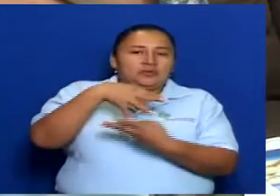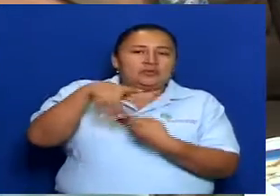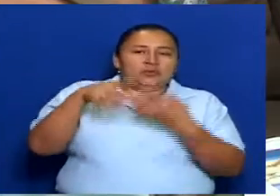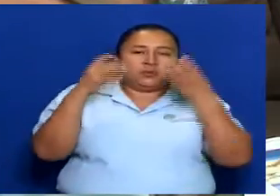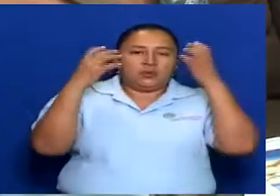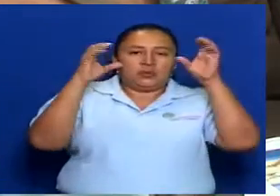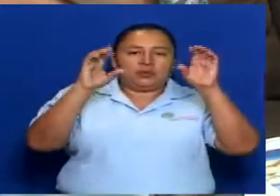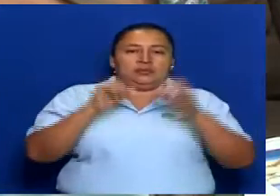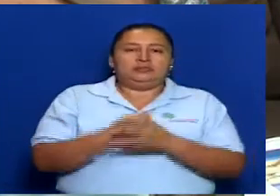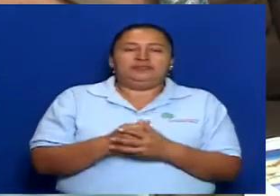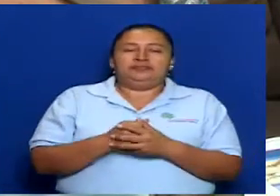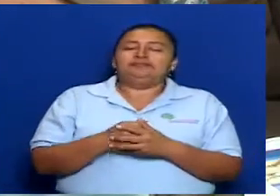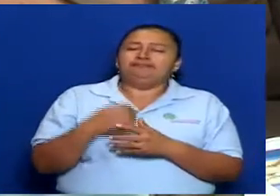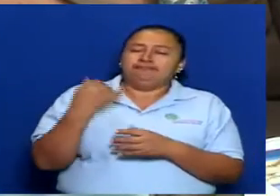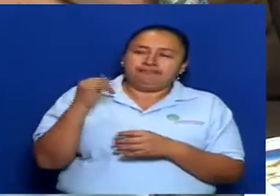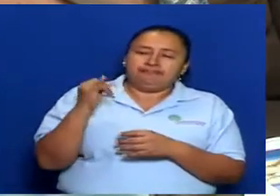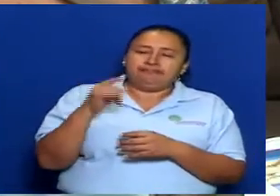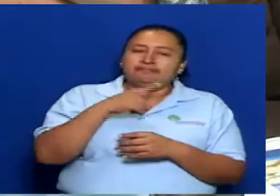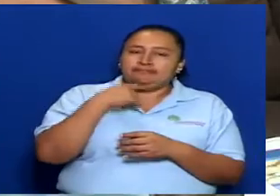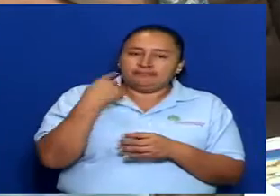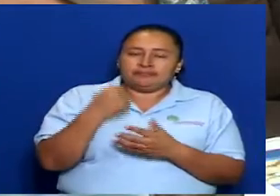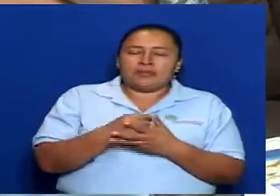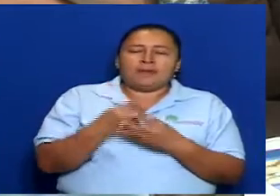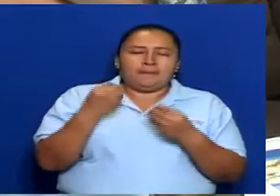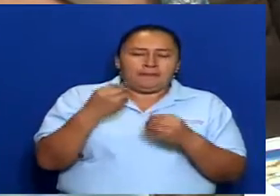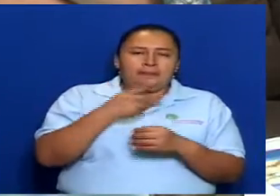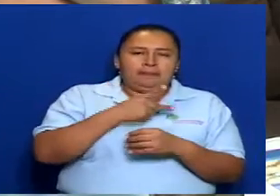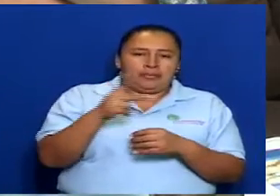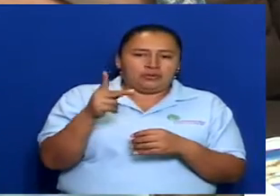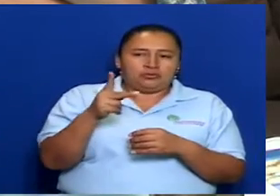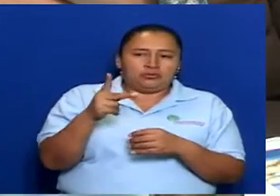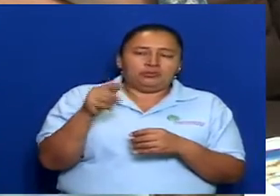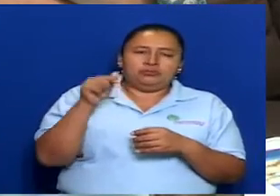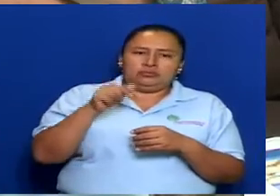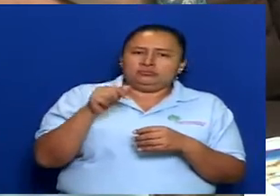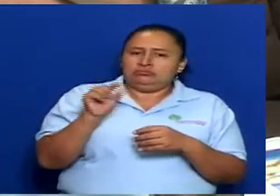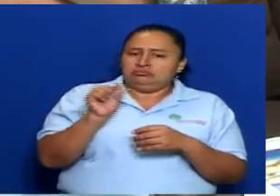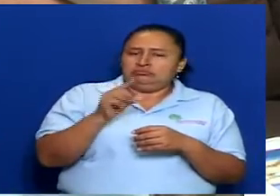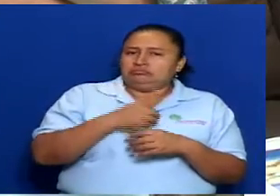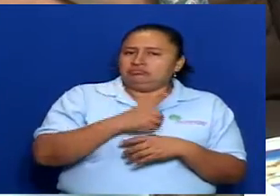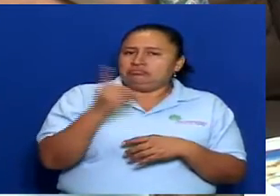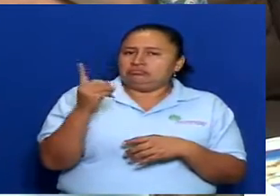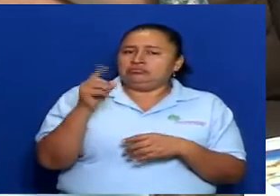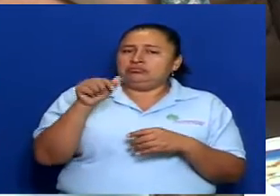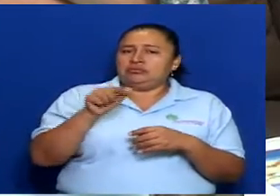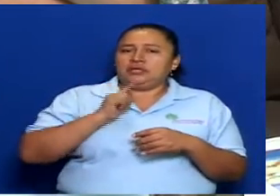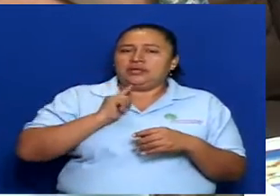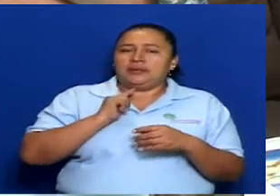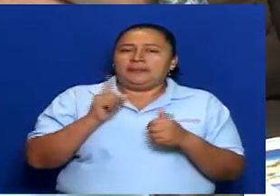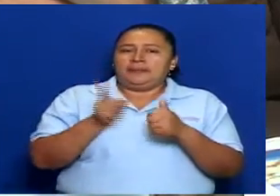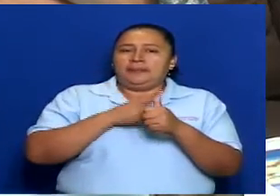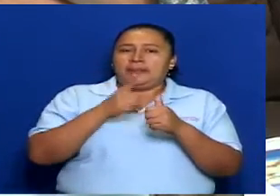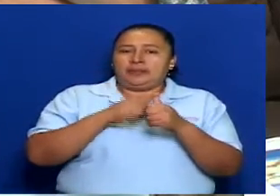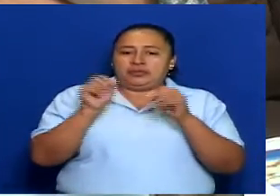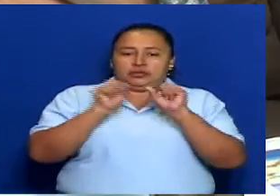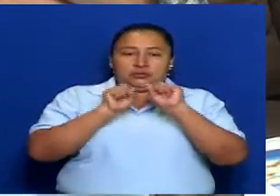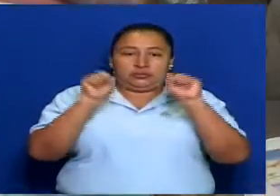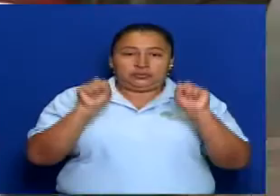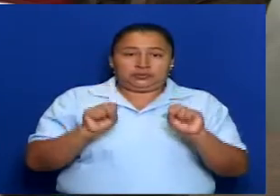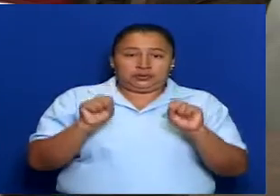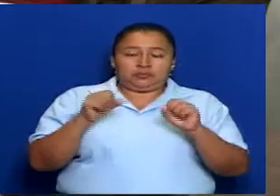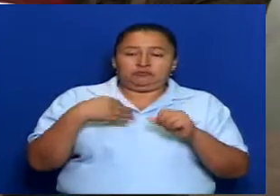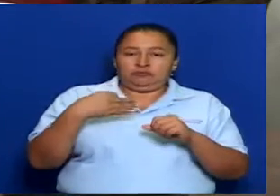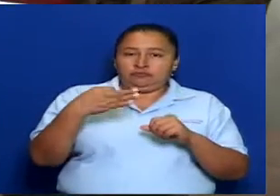diputada. Así es, muy pronto, en estos días, vamos a tener una primera capacitación.